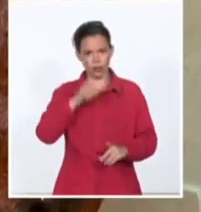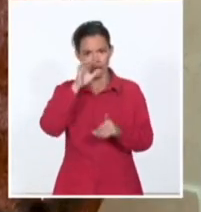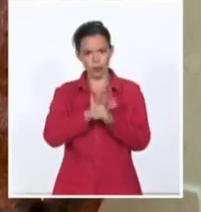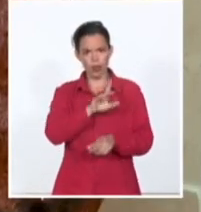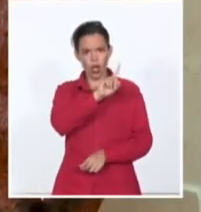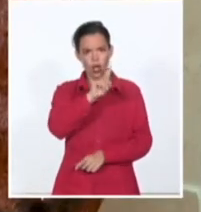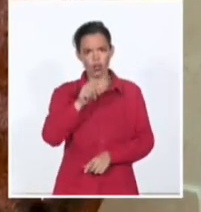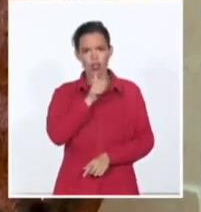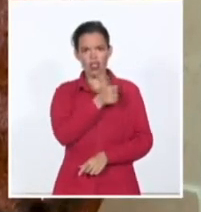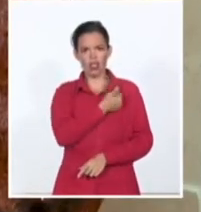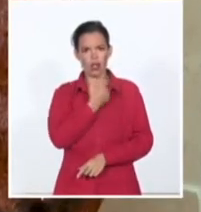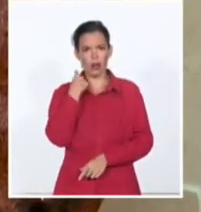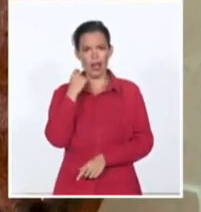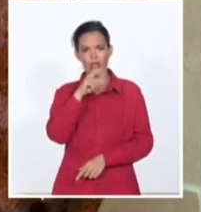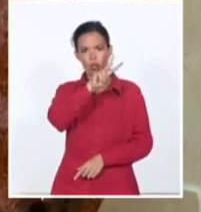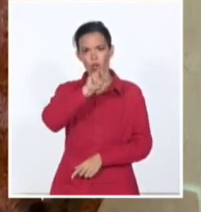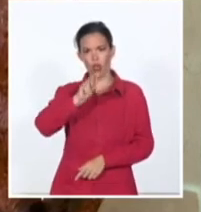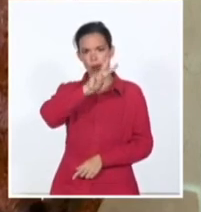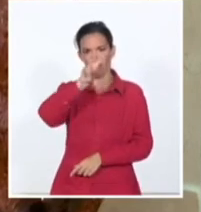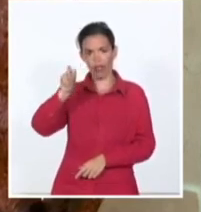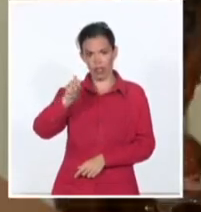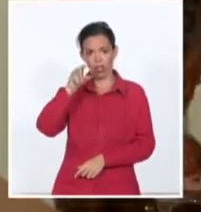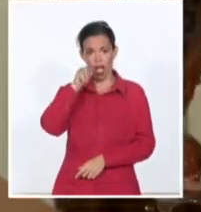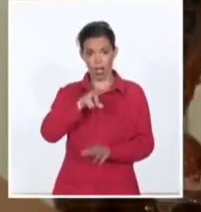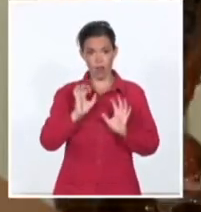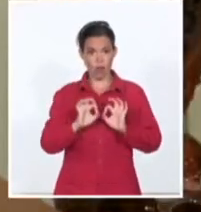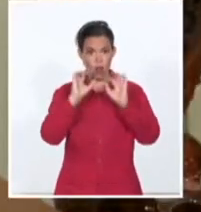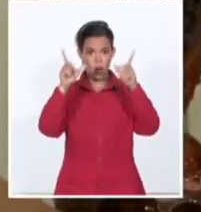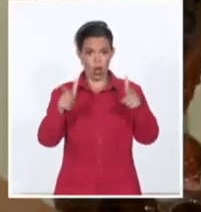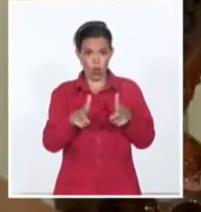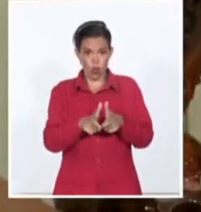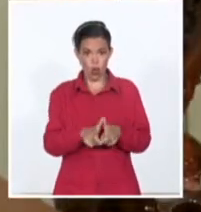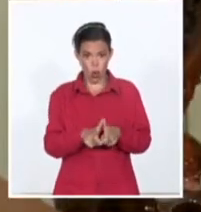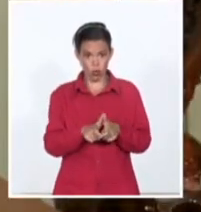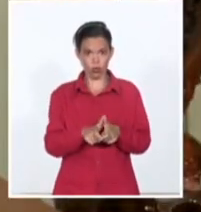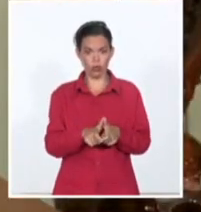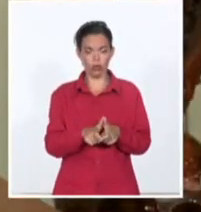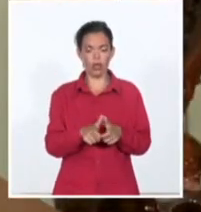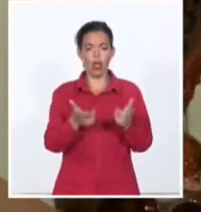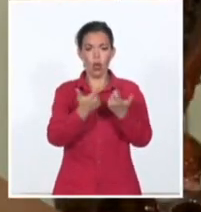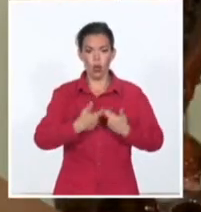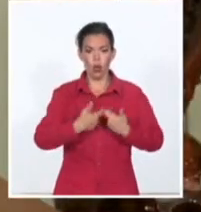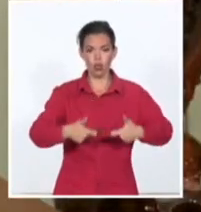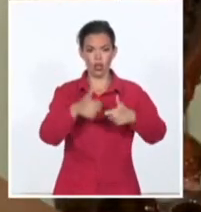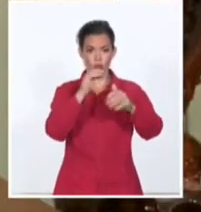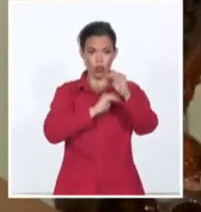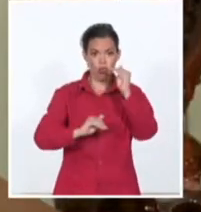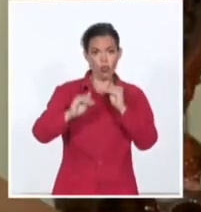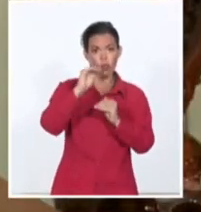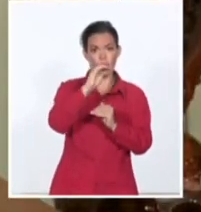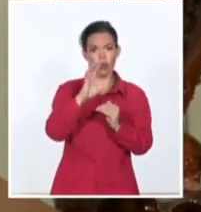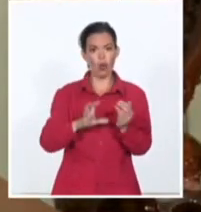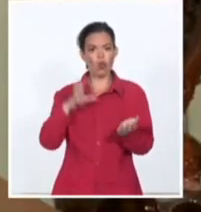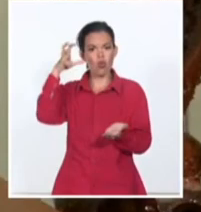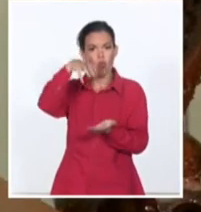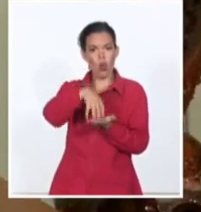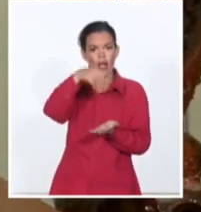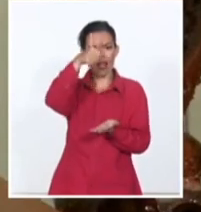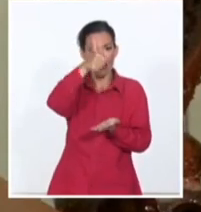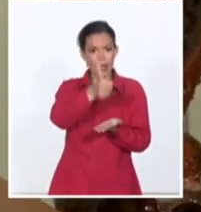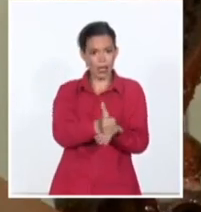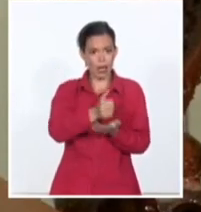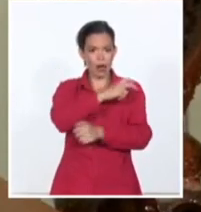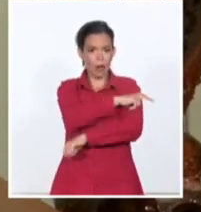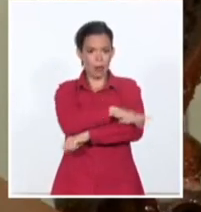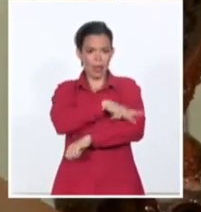2020, en una reunión del Consejo Supremo Económico Euroasiático, que tuvo lugar en Bishkek, la capital de Kirguistán,